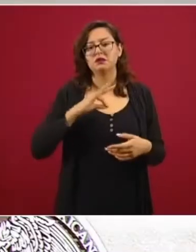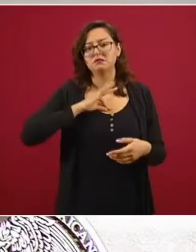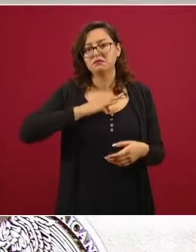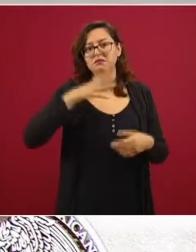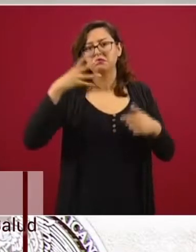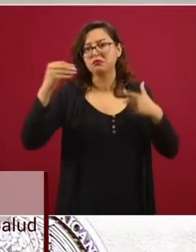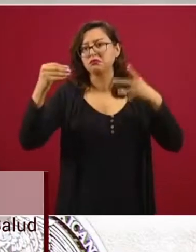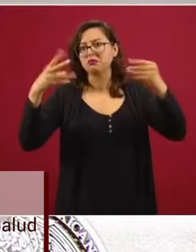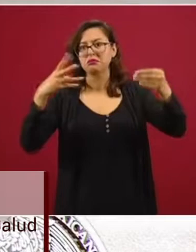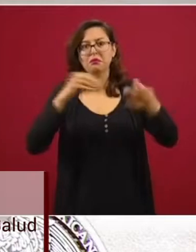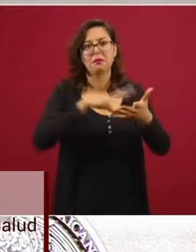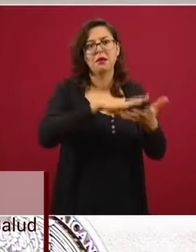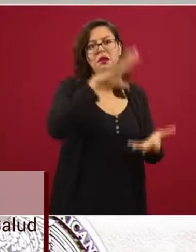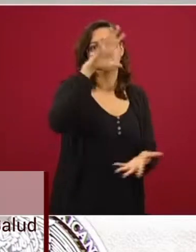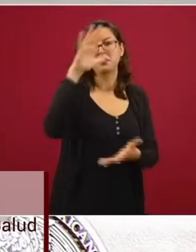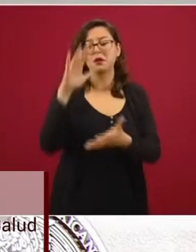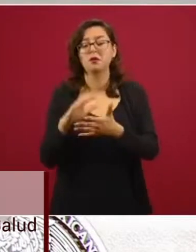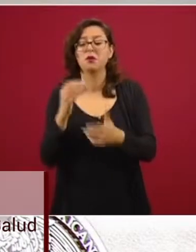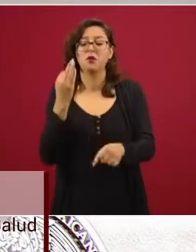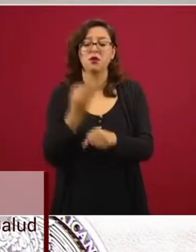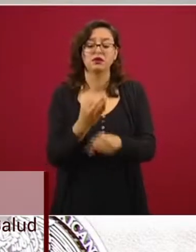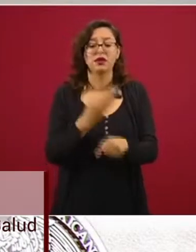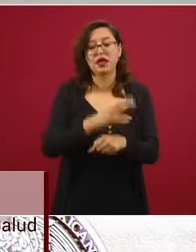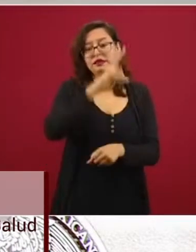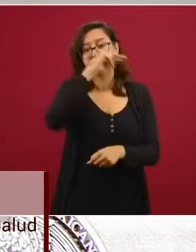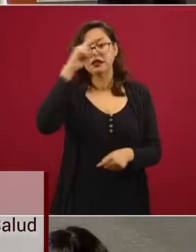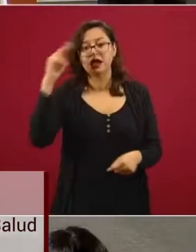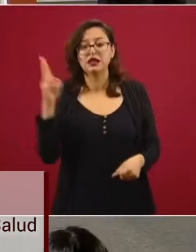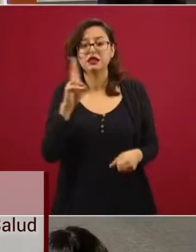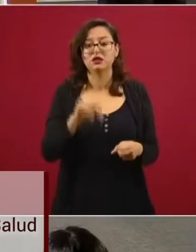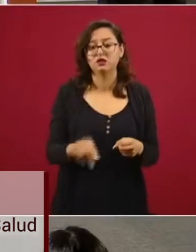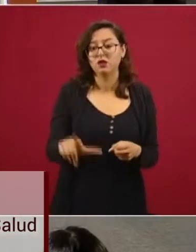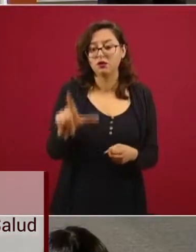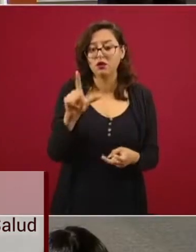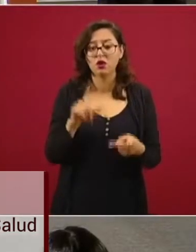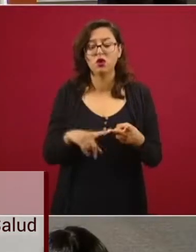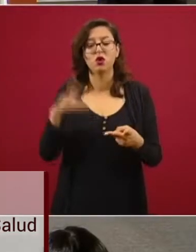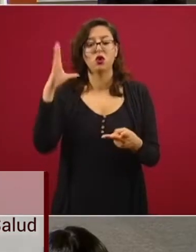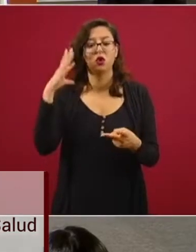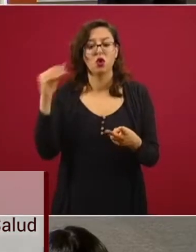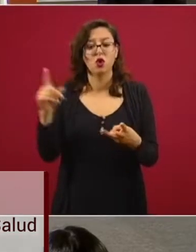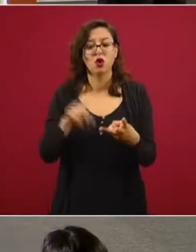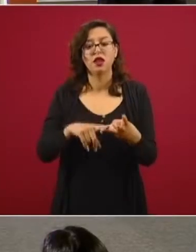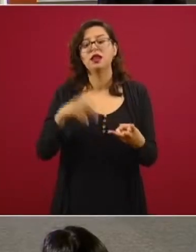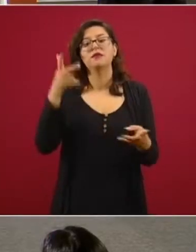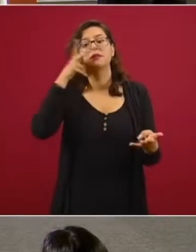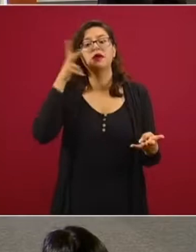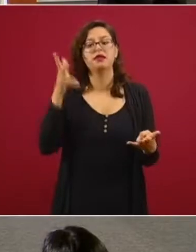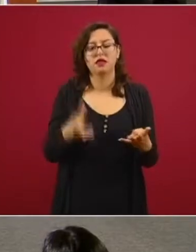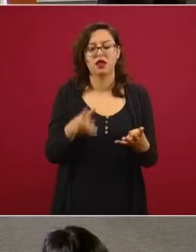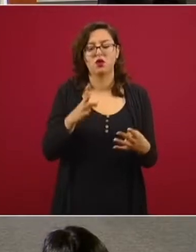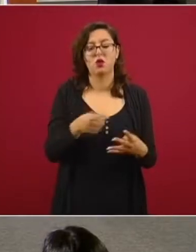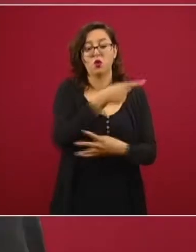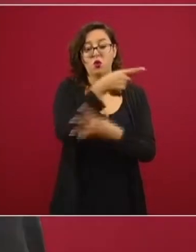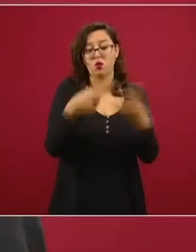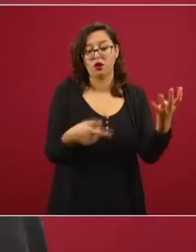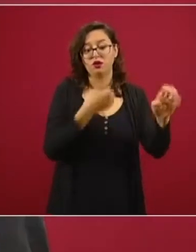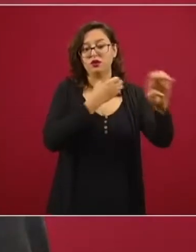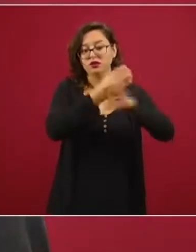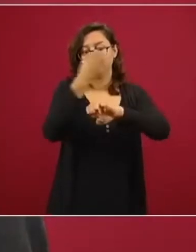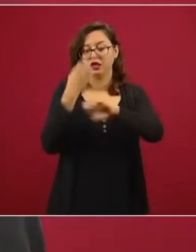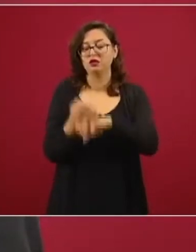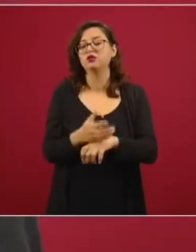Vean ustedes que en este momento Nayarit, Nuevo León, Colima e Hidalgo son las cuatro entidades que tienen ocupaciones superiores al